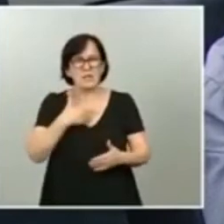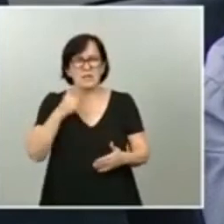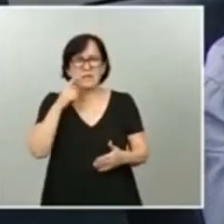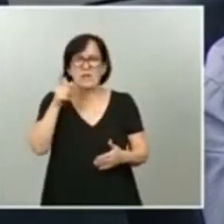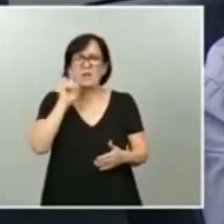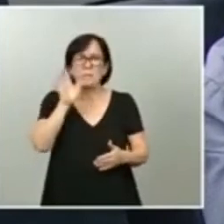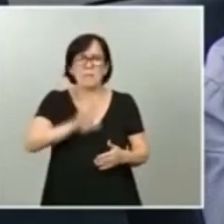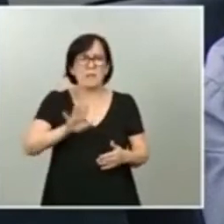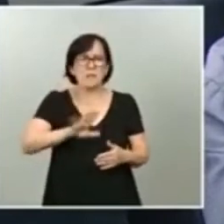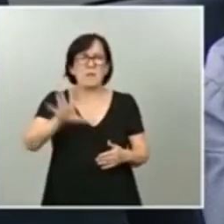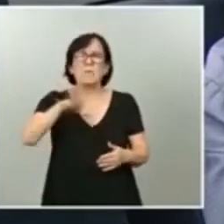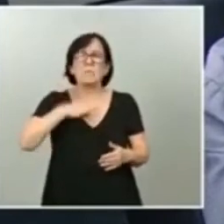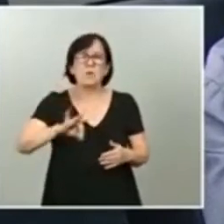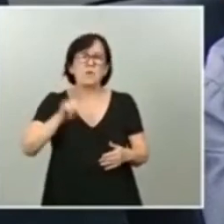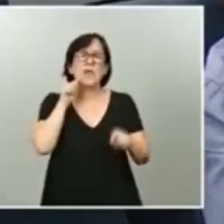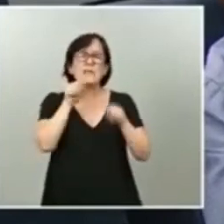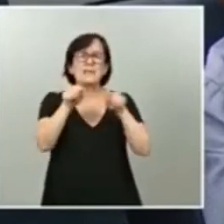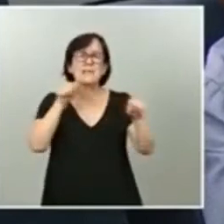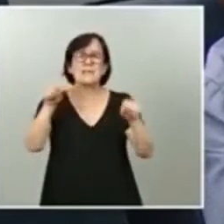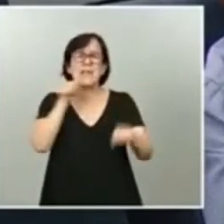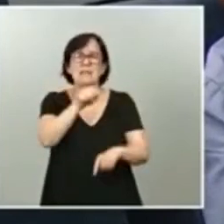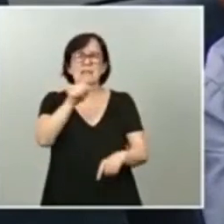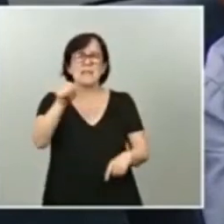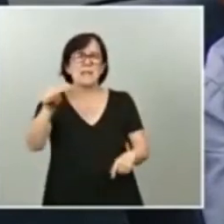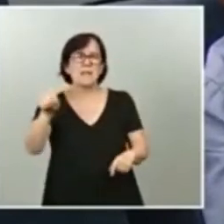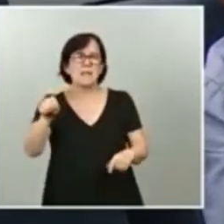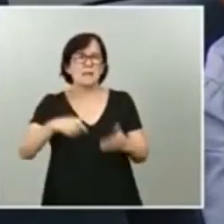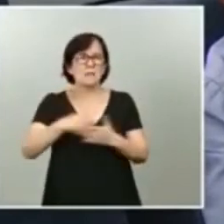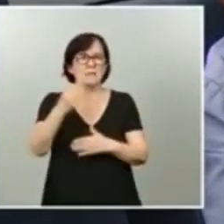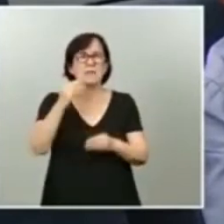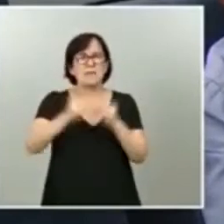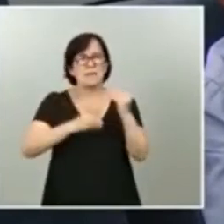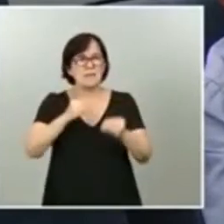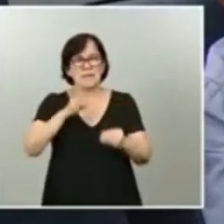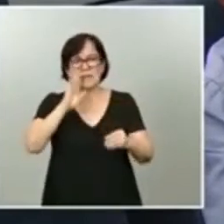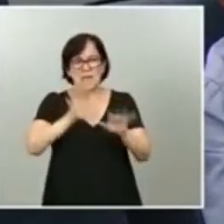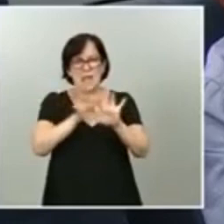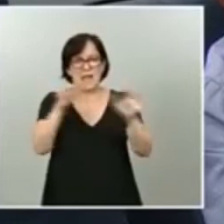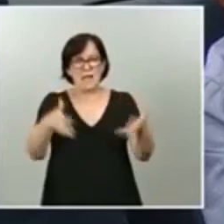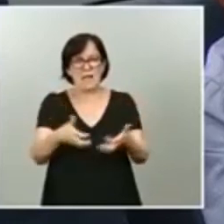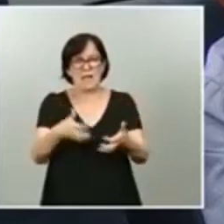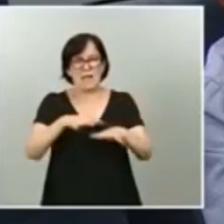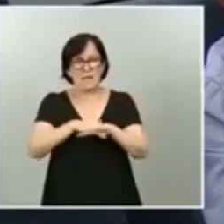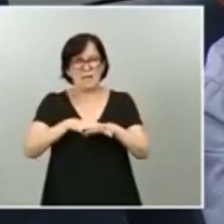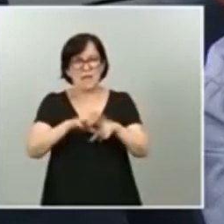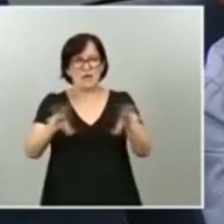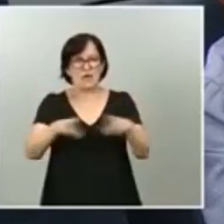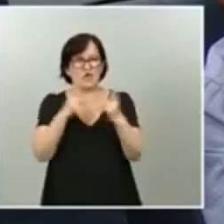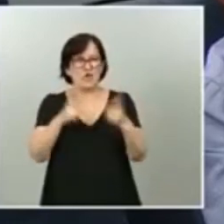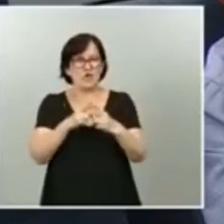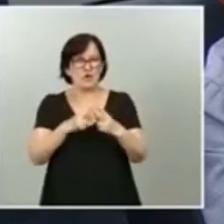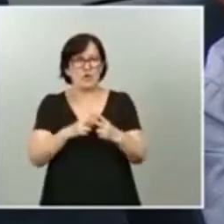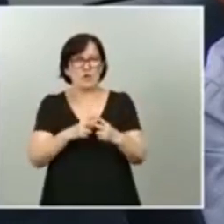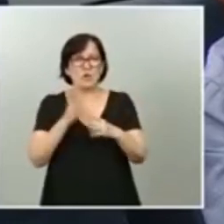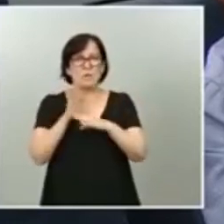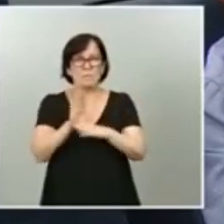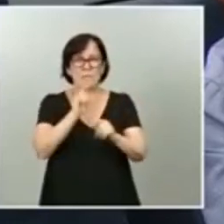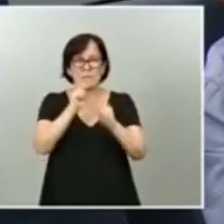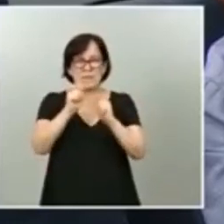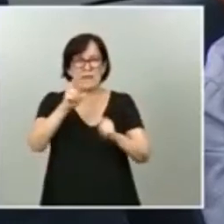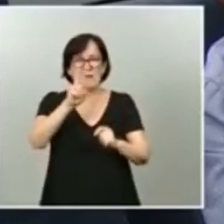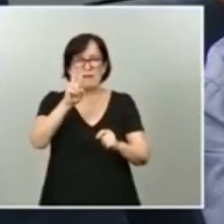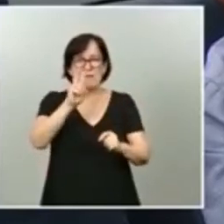también pueden ser señalamientos a periodistas el que se ha hecho a través de las redes sociales con el presentador de televisión, Vicente Vallés,